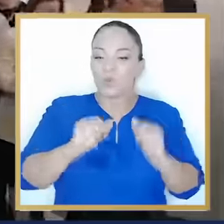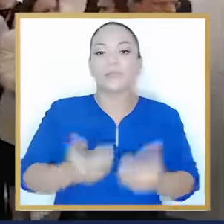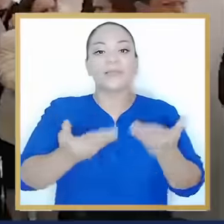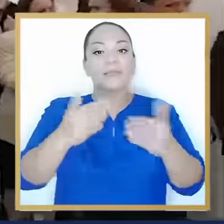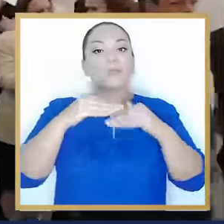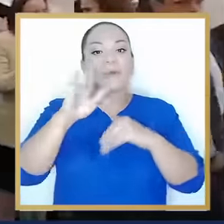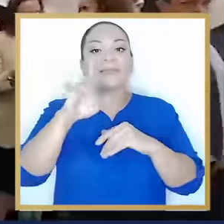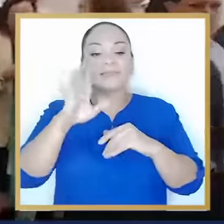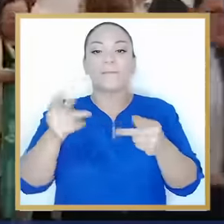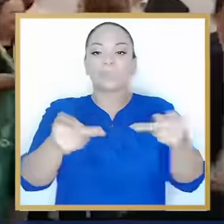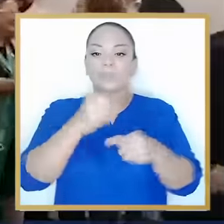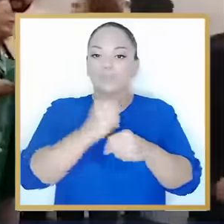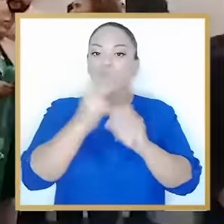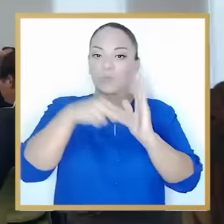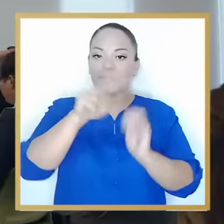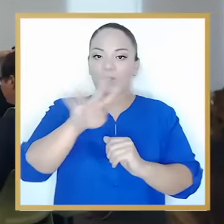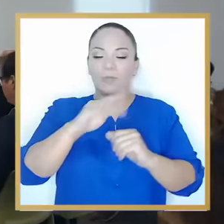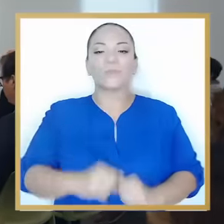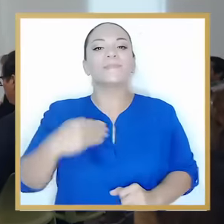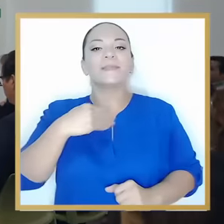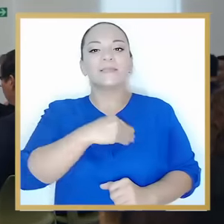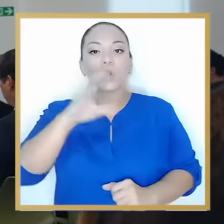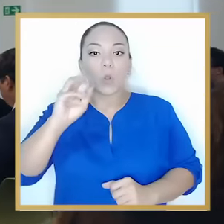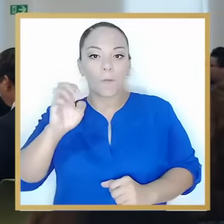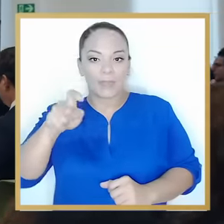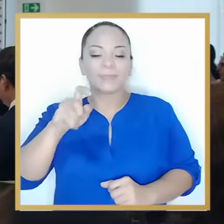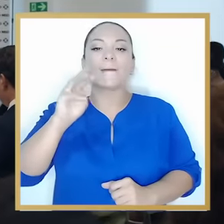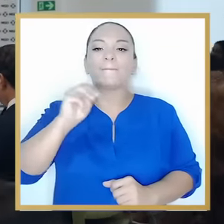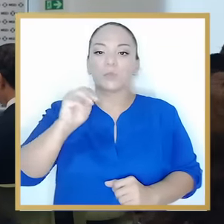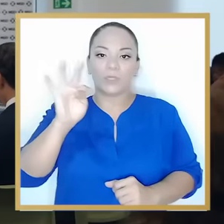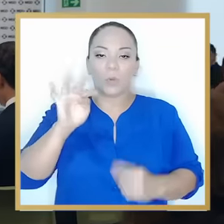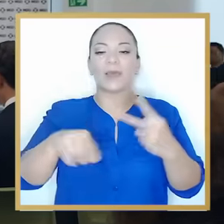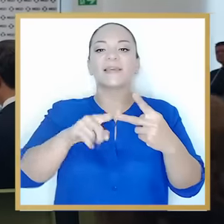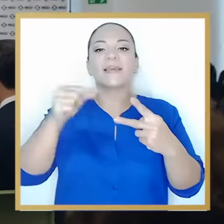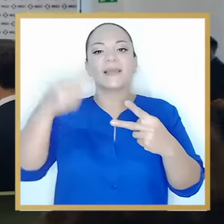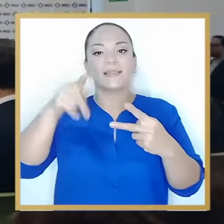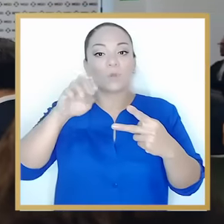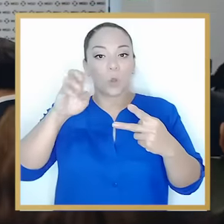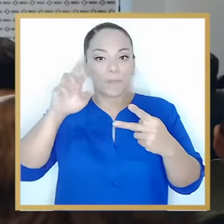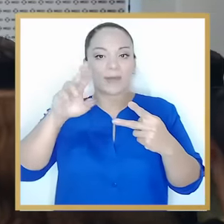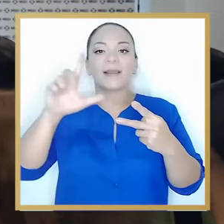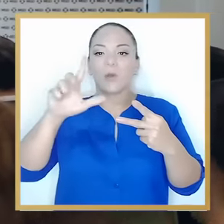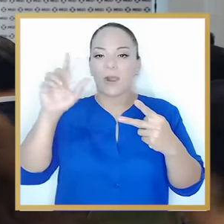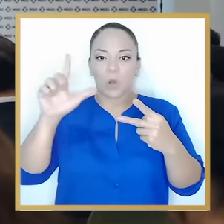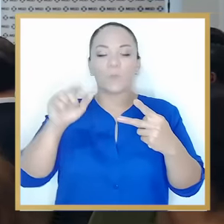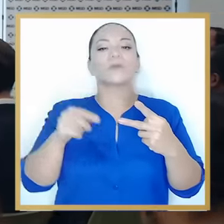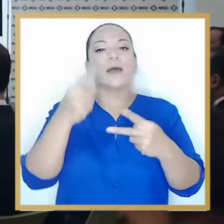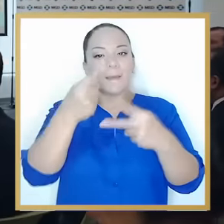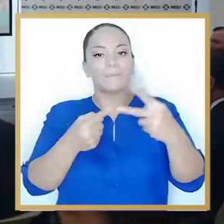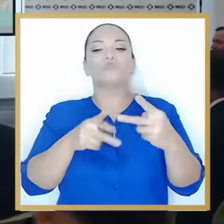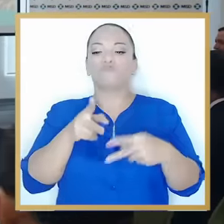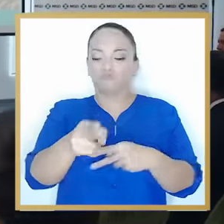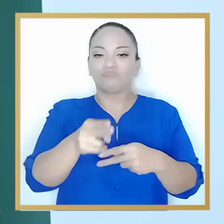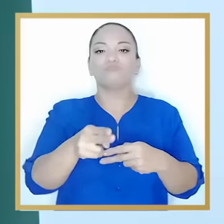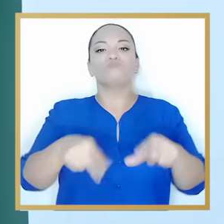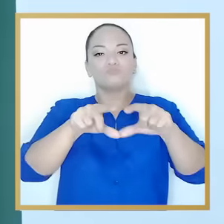creando más de 100 oportunidades de empleo en el 2024. El ministro de Comercio Exterior, Manuel Tobar, y la gerente de Procomer, Laura López,